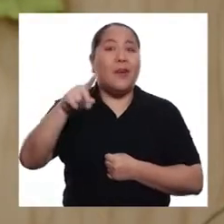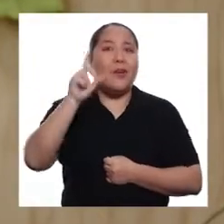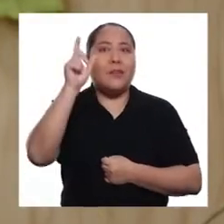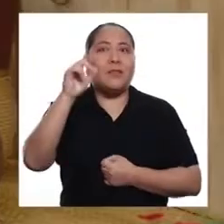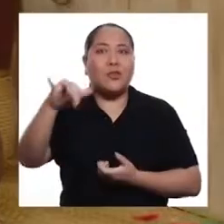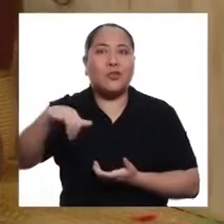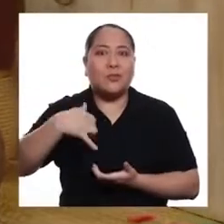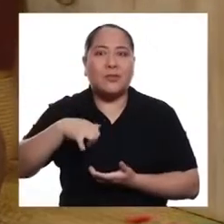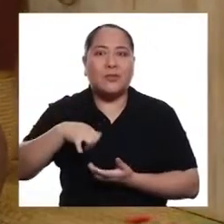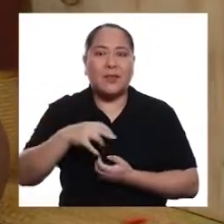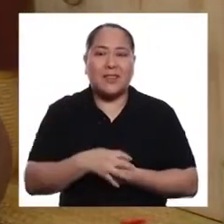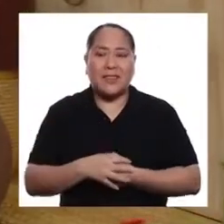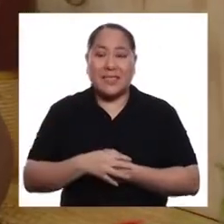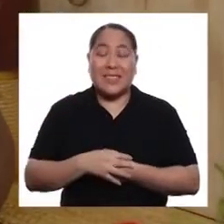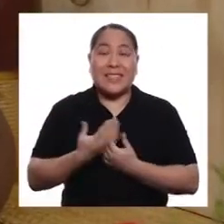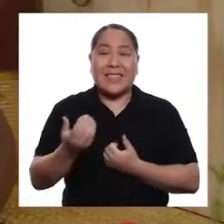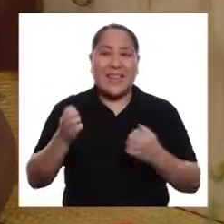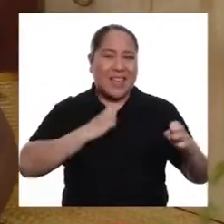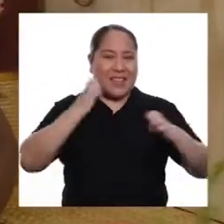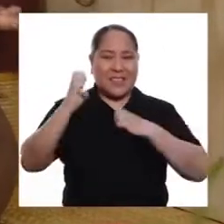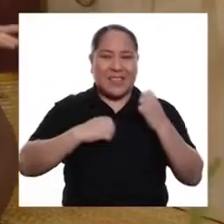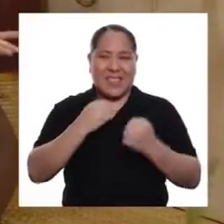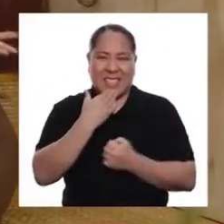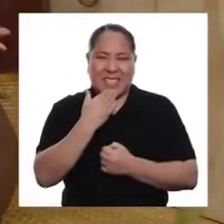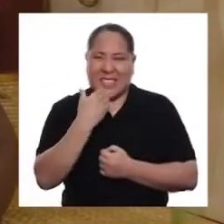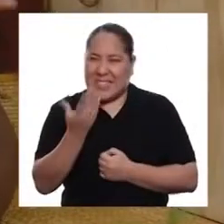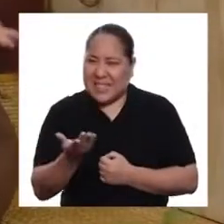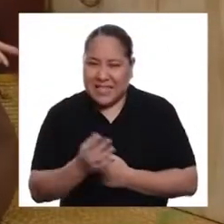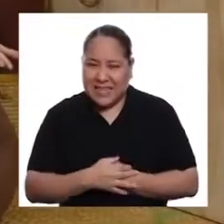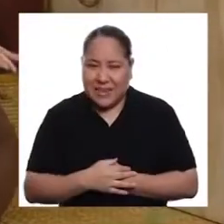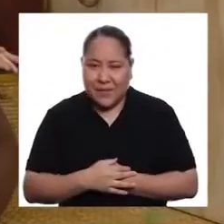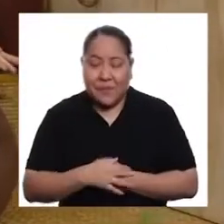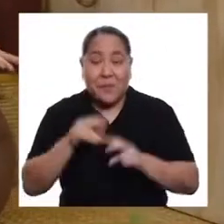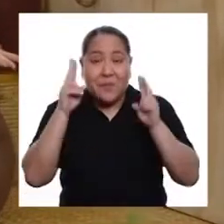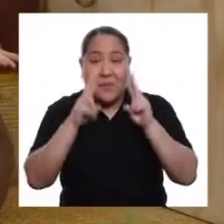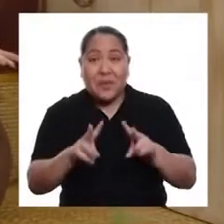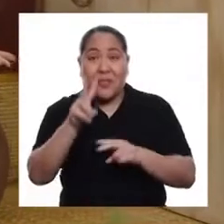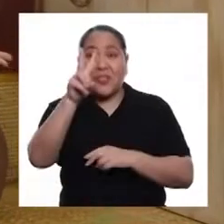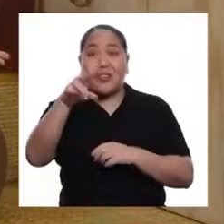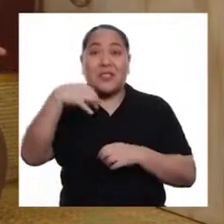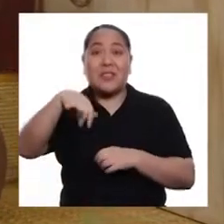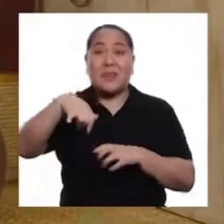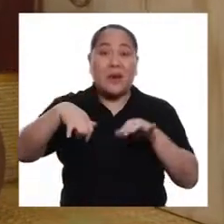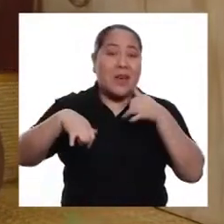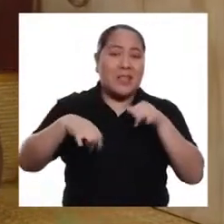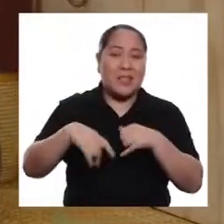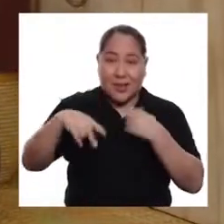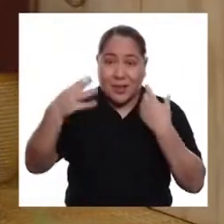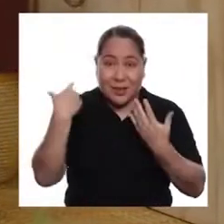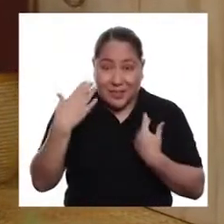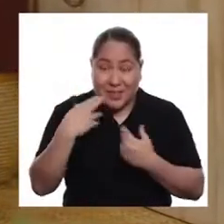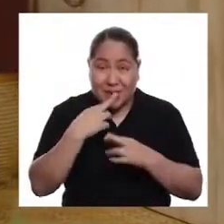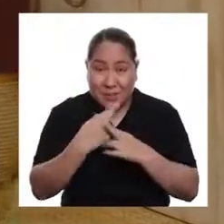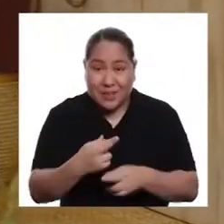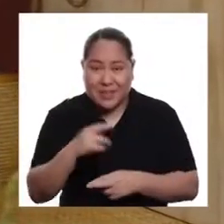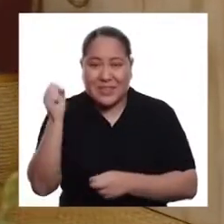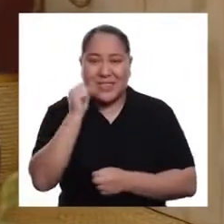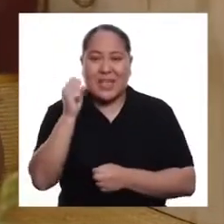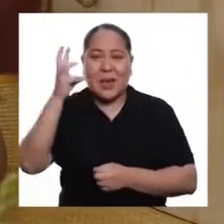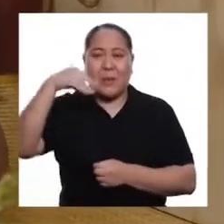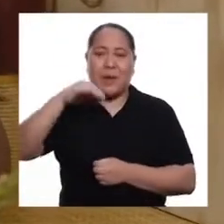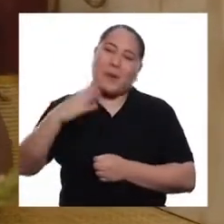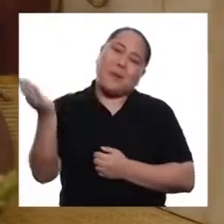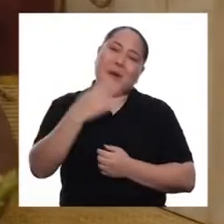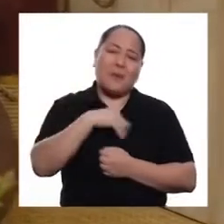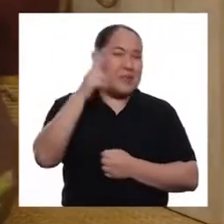¡Oh! ¡Oh! ¡Oh! ¡Alguien nos llama! ¡Ay! ¡Qué emoción! ¿Quién será? ¡Veo que son dos llamadas! ¿Contestamos? ¡Mmm!